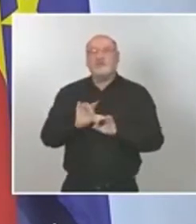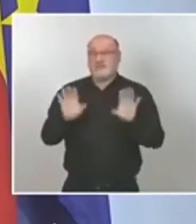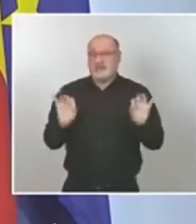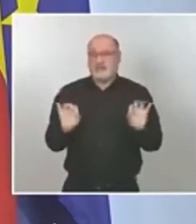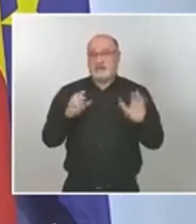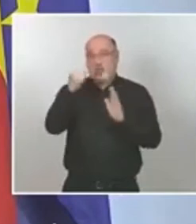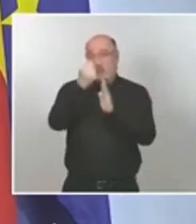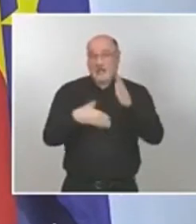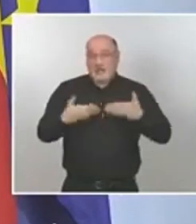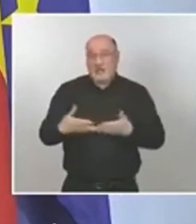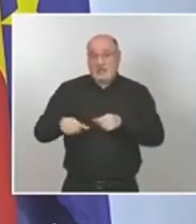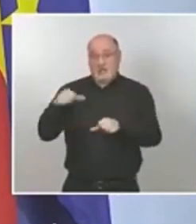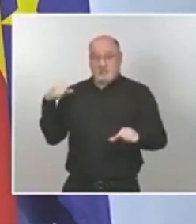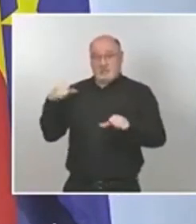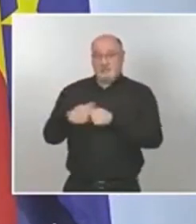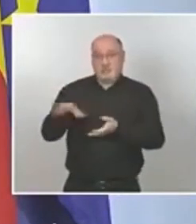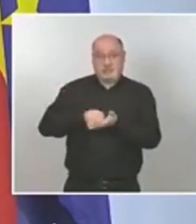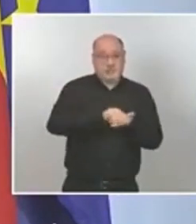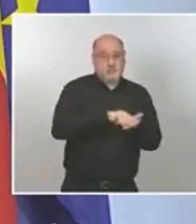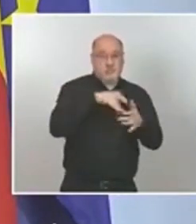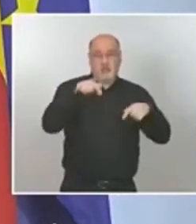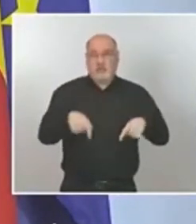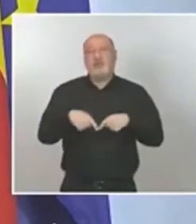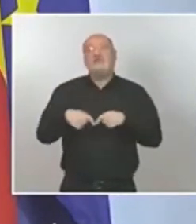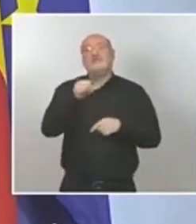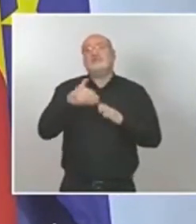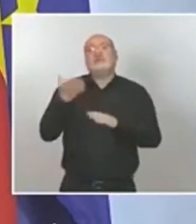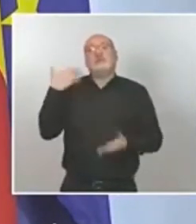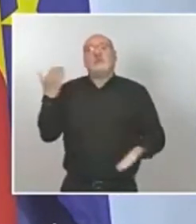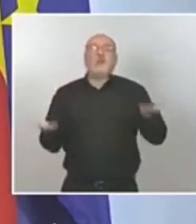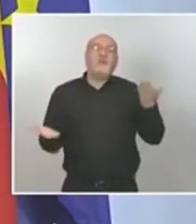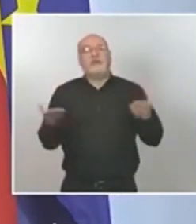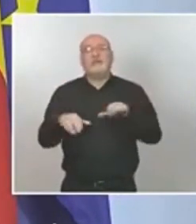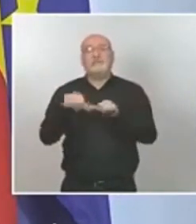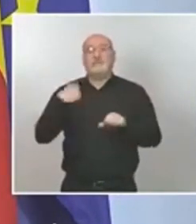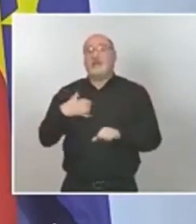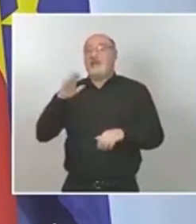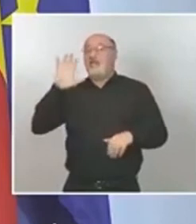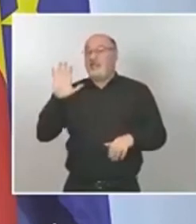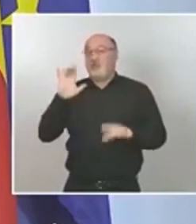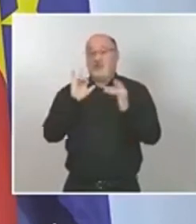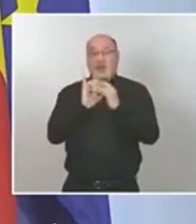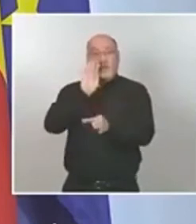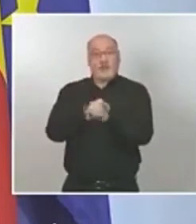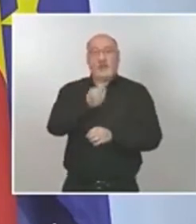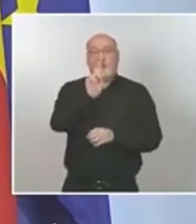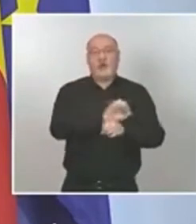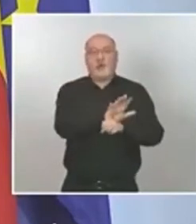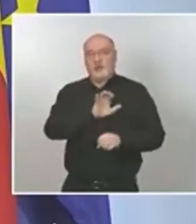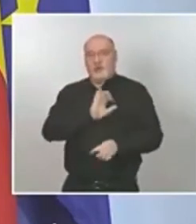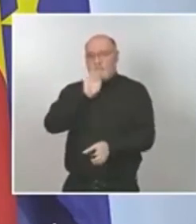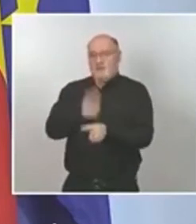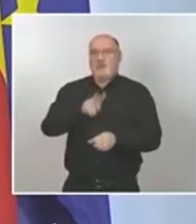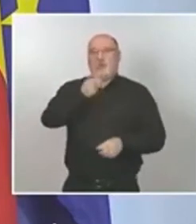hoy podemos seguir diciendo igual que veníamos viendo la semana pasada que una de cada cinco camas de UCI están ocupados por un paciente COVID